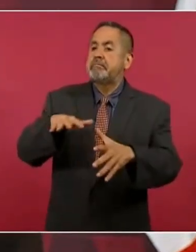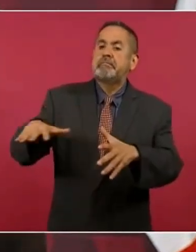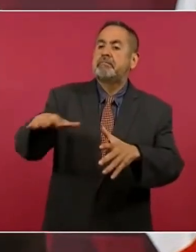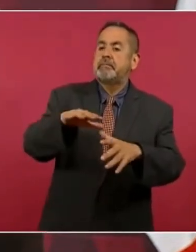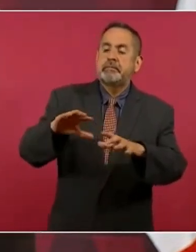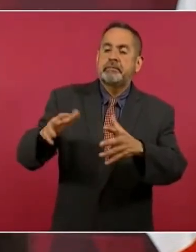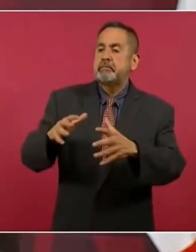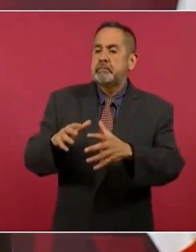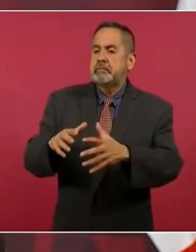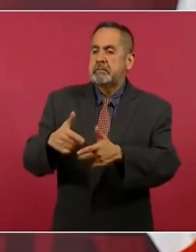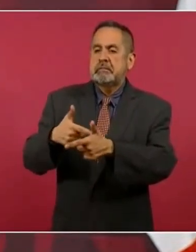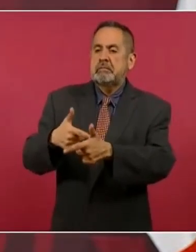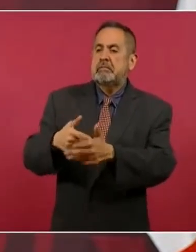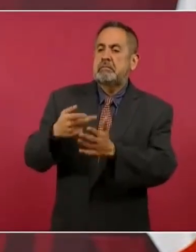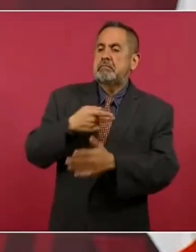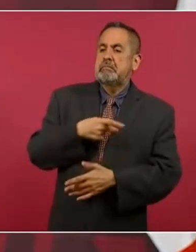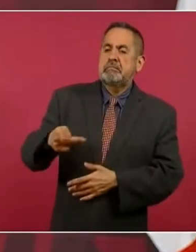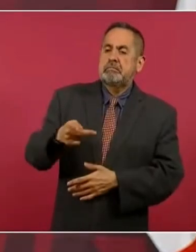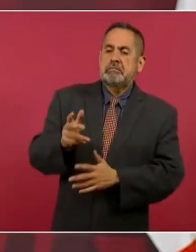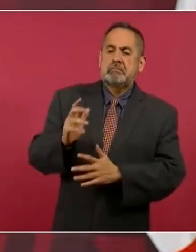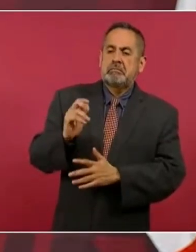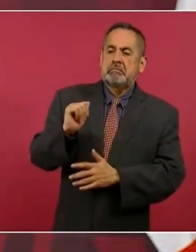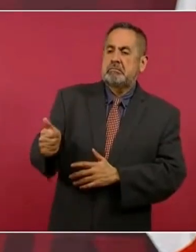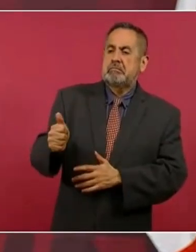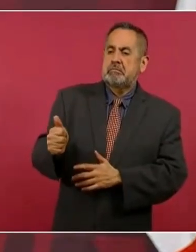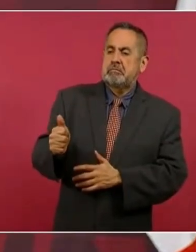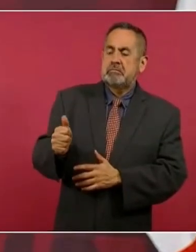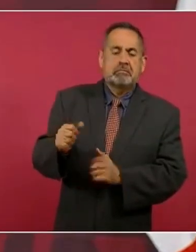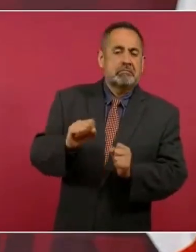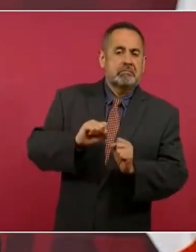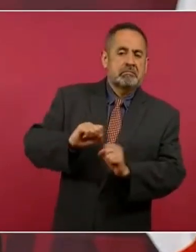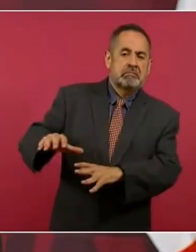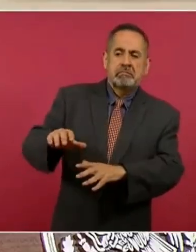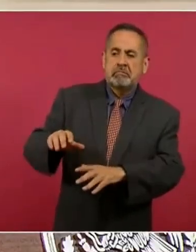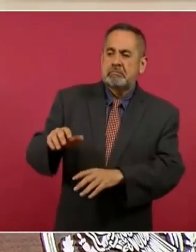siga en la pobreza, en el abandono, en la marginación.